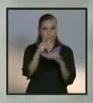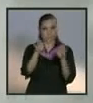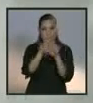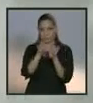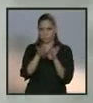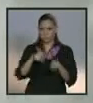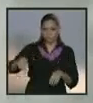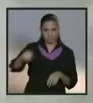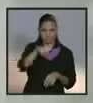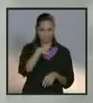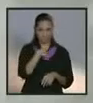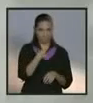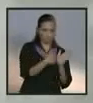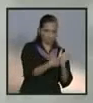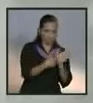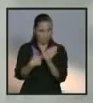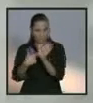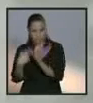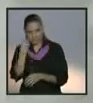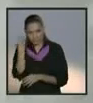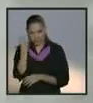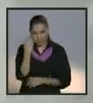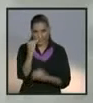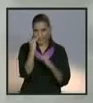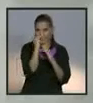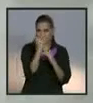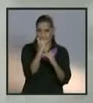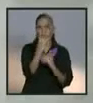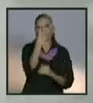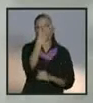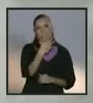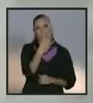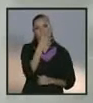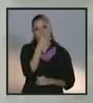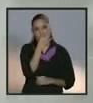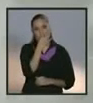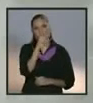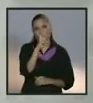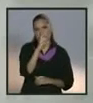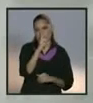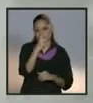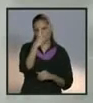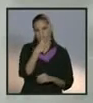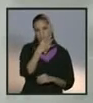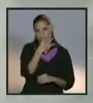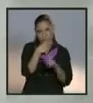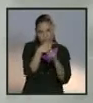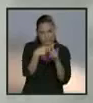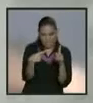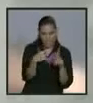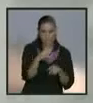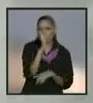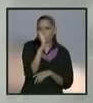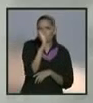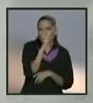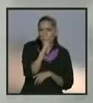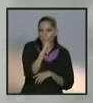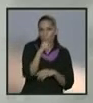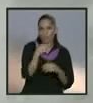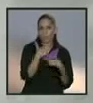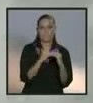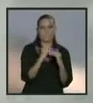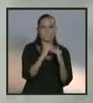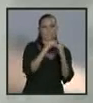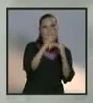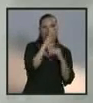participación, lo veo usted en pantalla, es de dos minutos y medio por cada candidato. Sus intervenciones no podrán